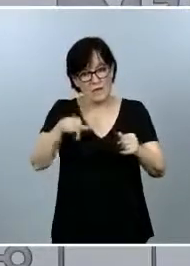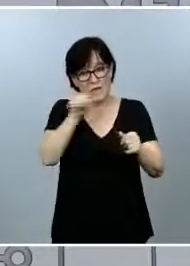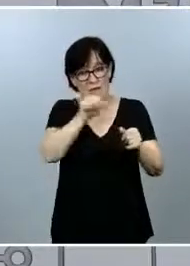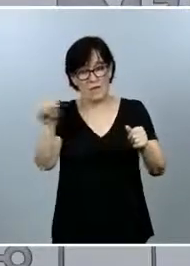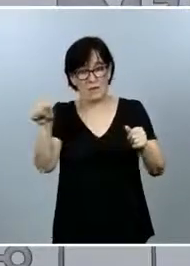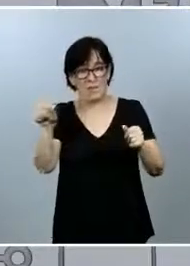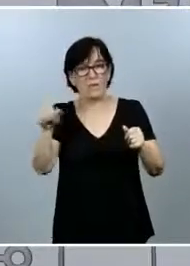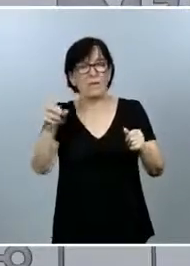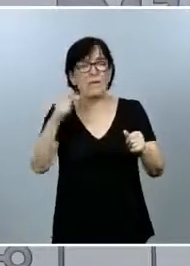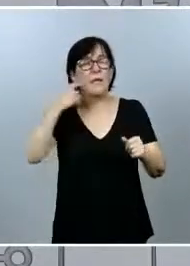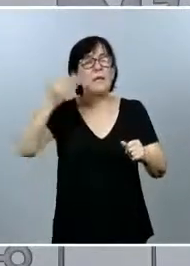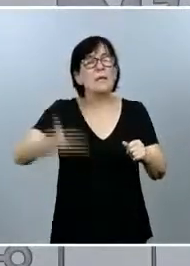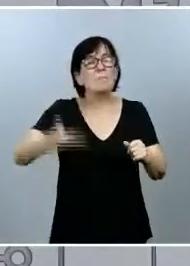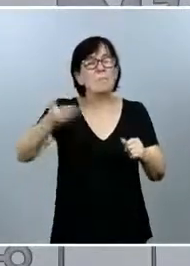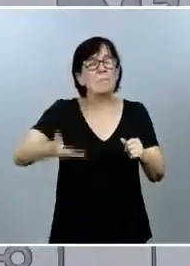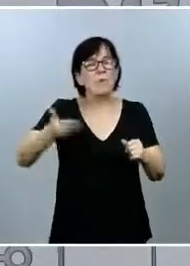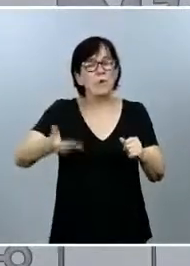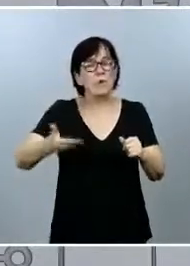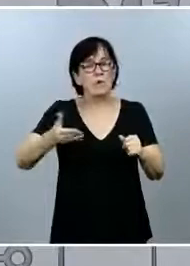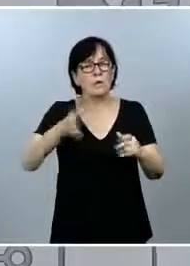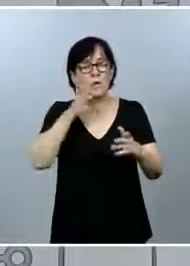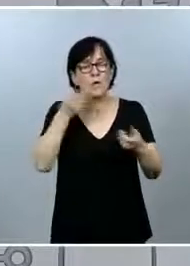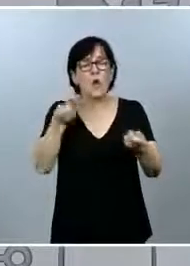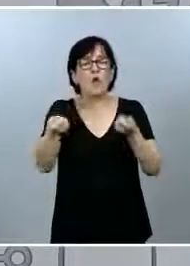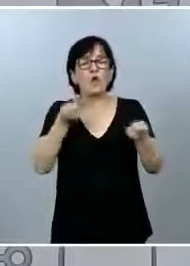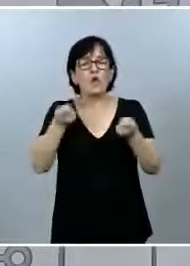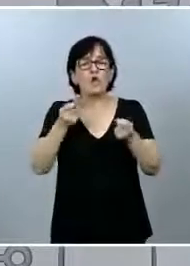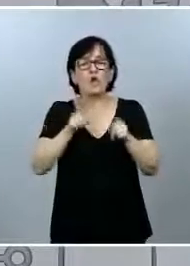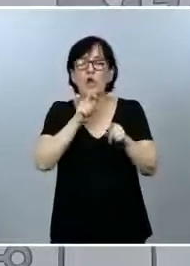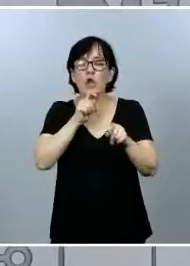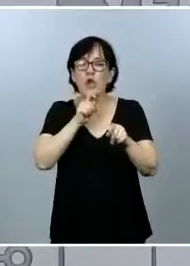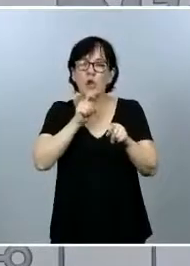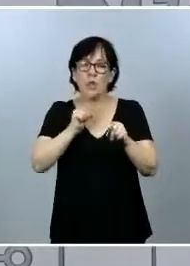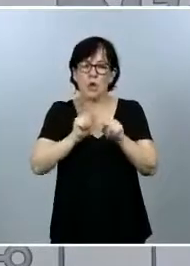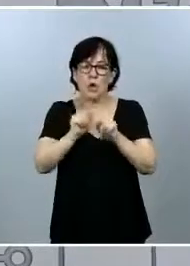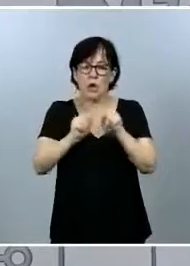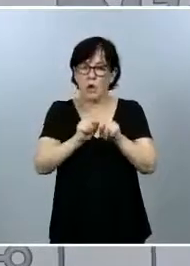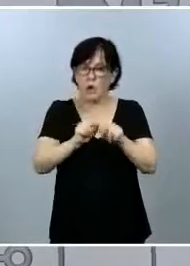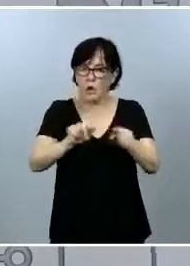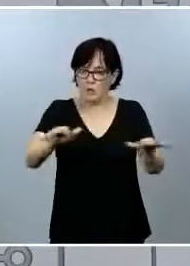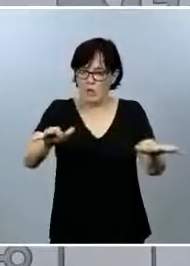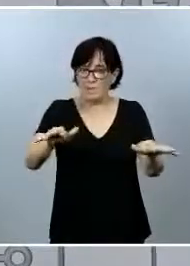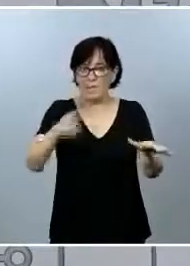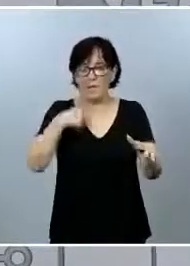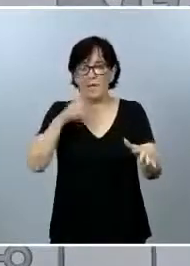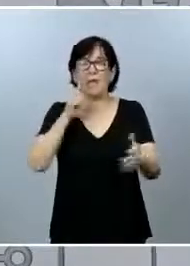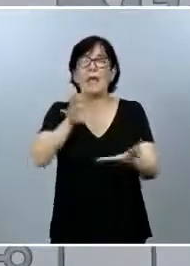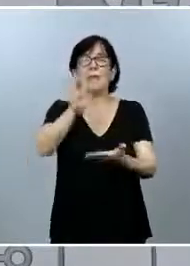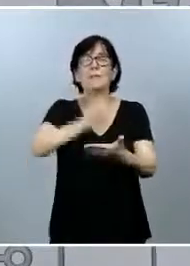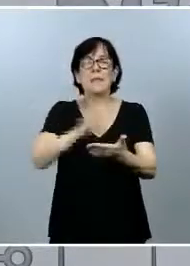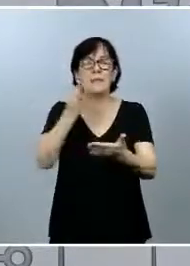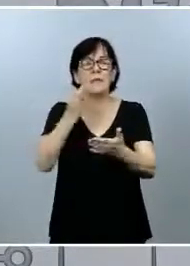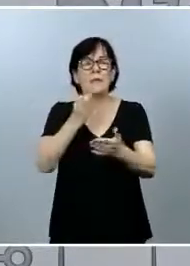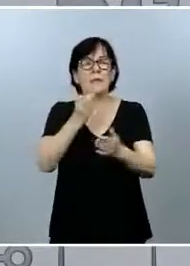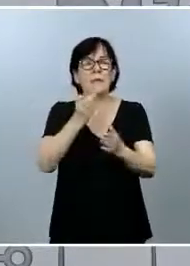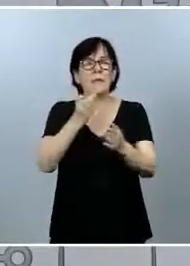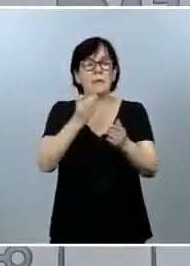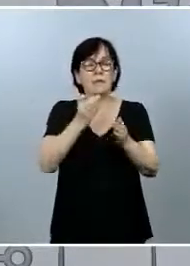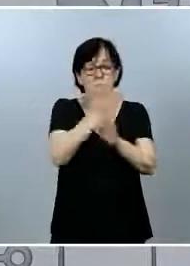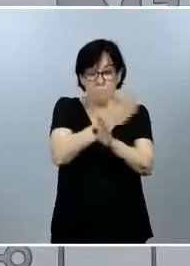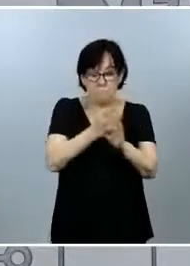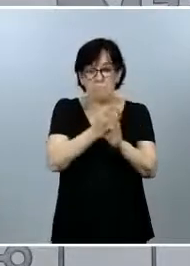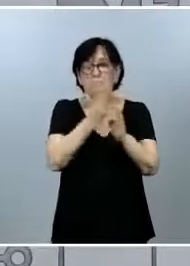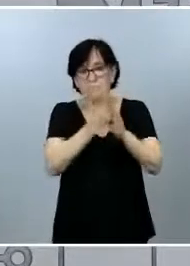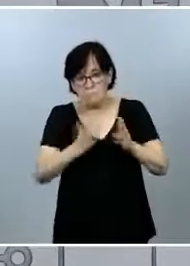son las importantes ahora desde el punto de vista de control de transmisión. Se han pedido todas las que nos permiten entender lo que ha pasado y lo que seguirá pasando son